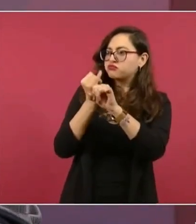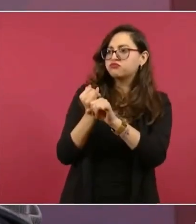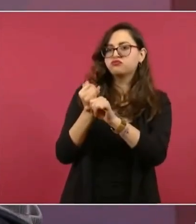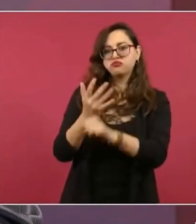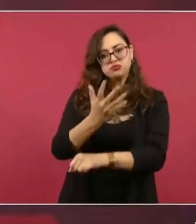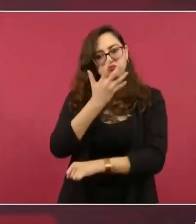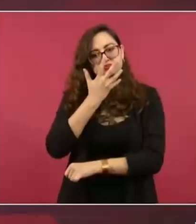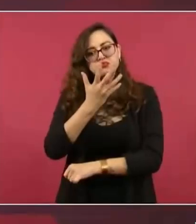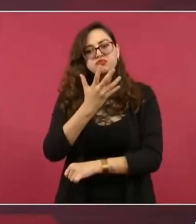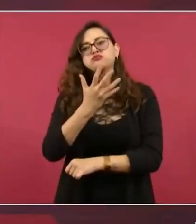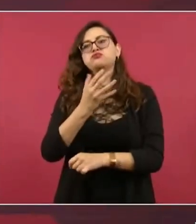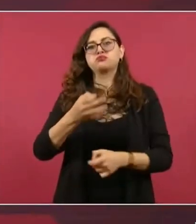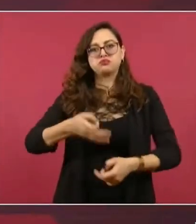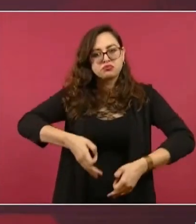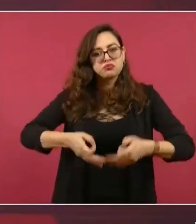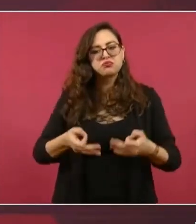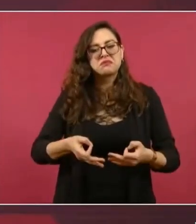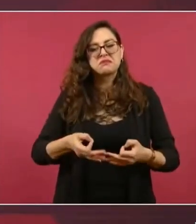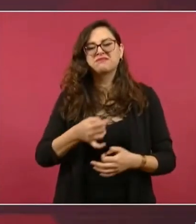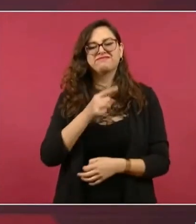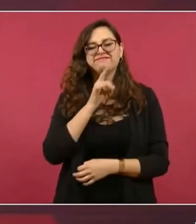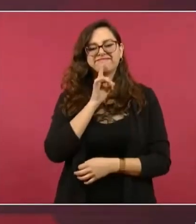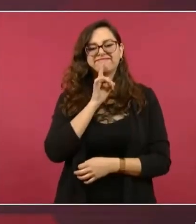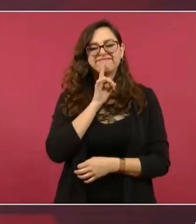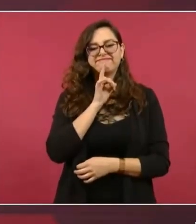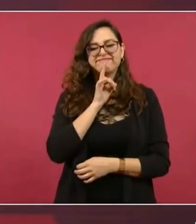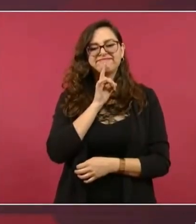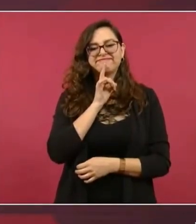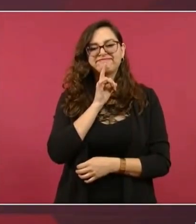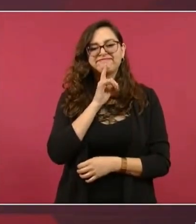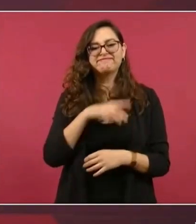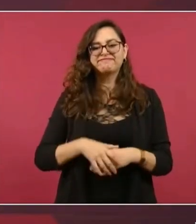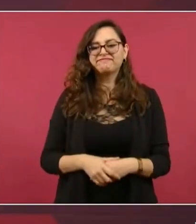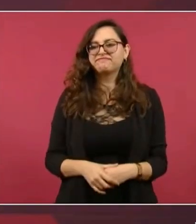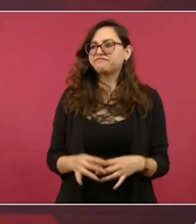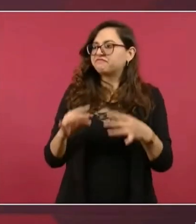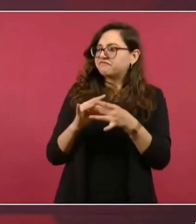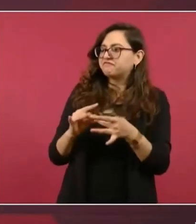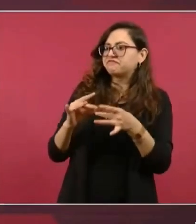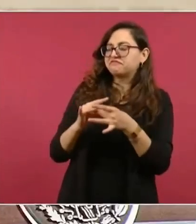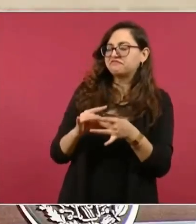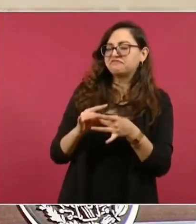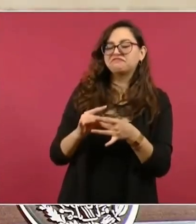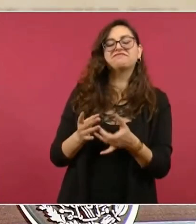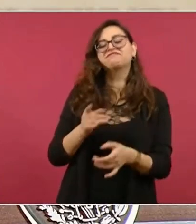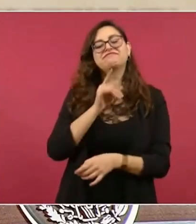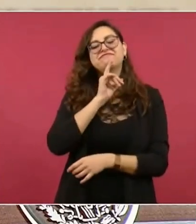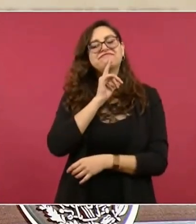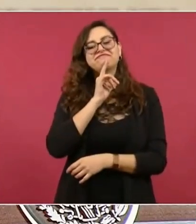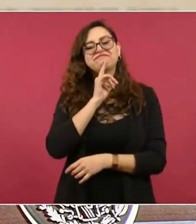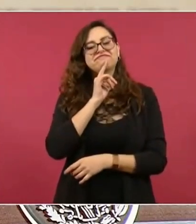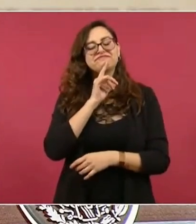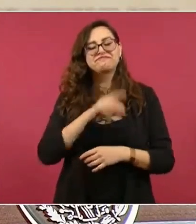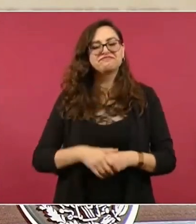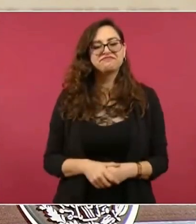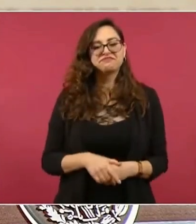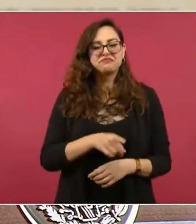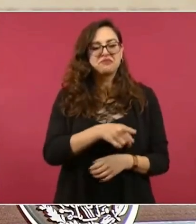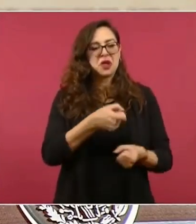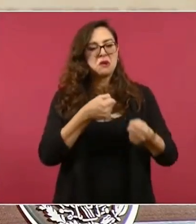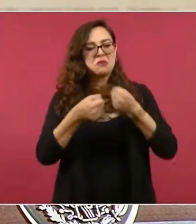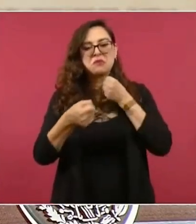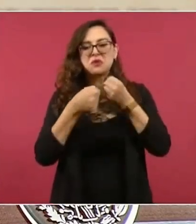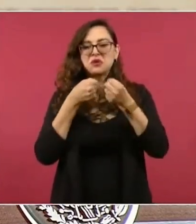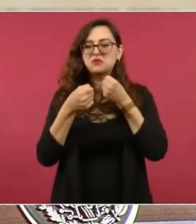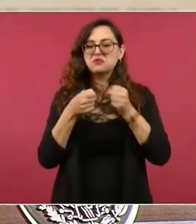crítico, con argumentos, sino